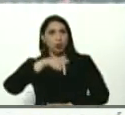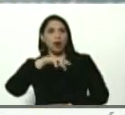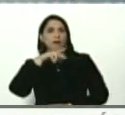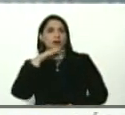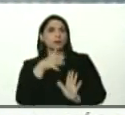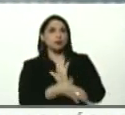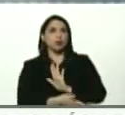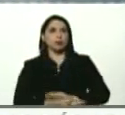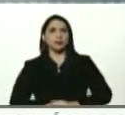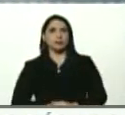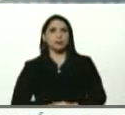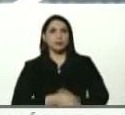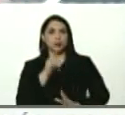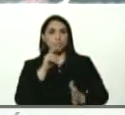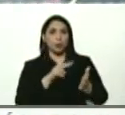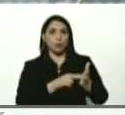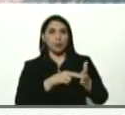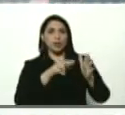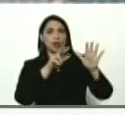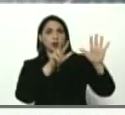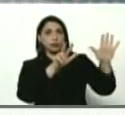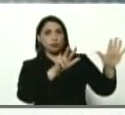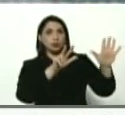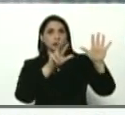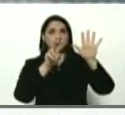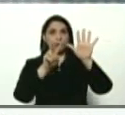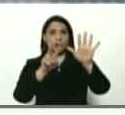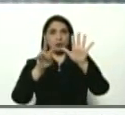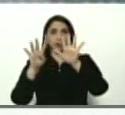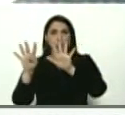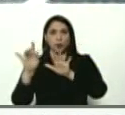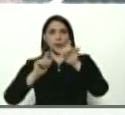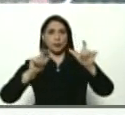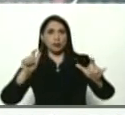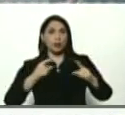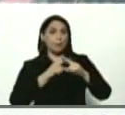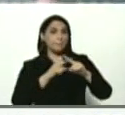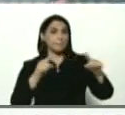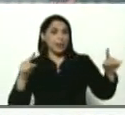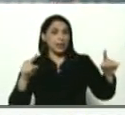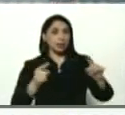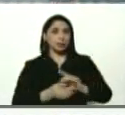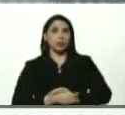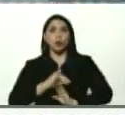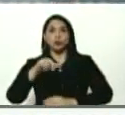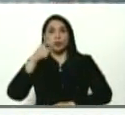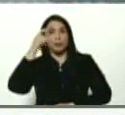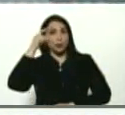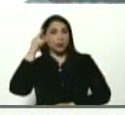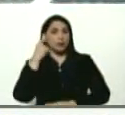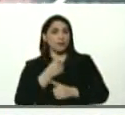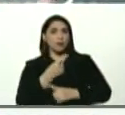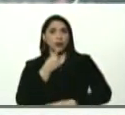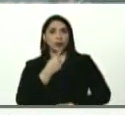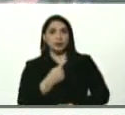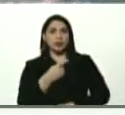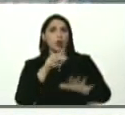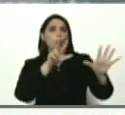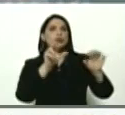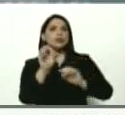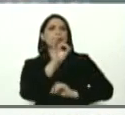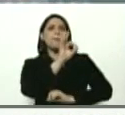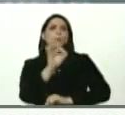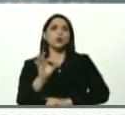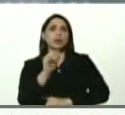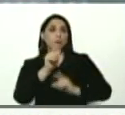de 2.879 casos, pero, José Manuel, debemos resaltar, el 80%